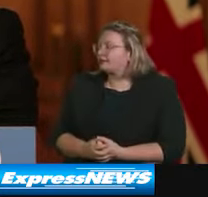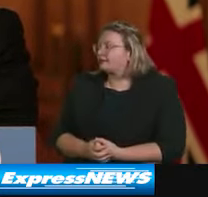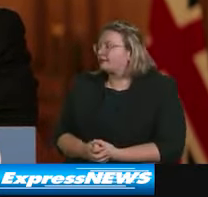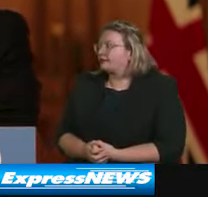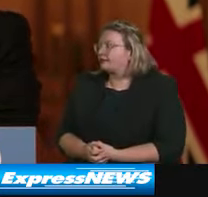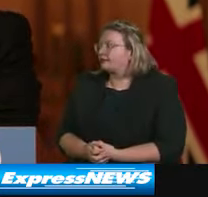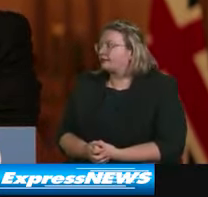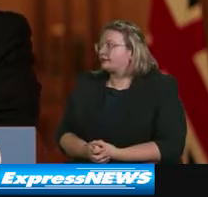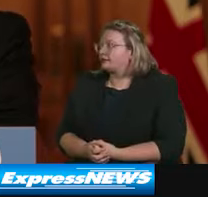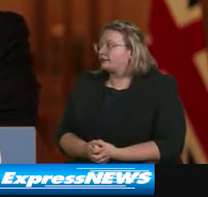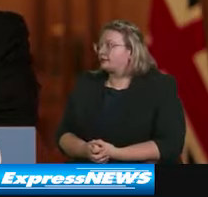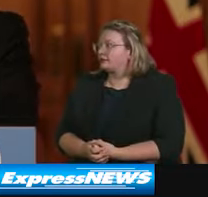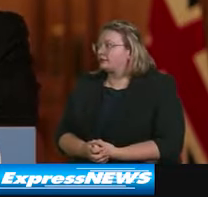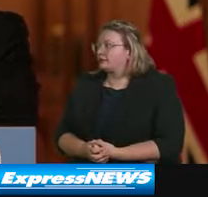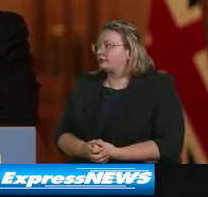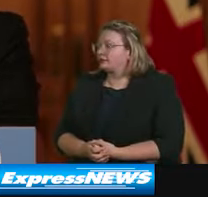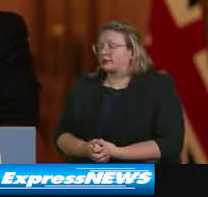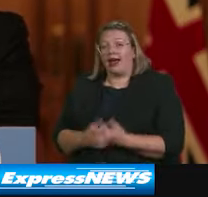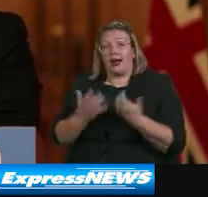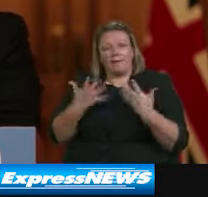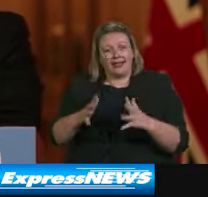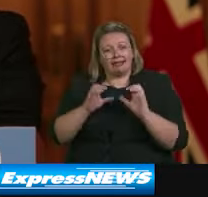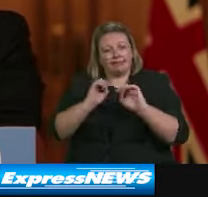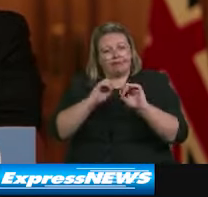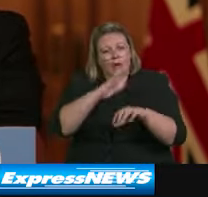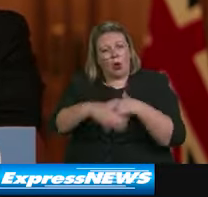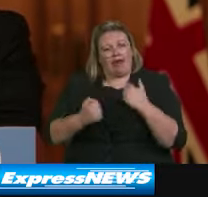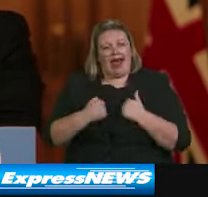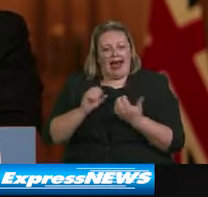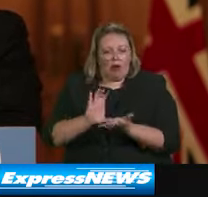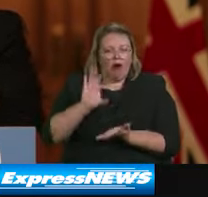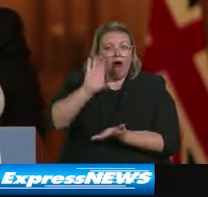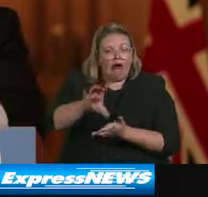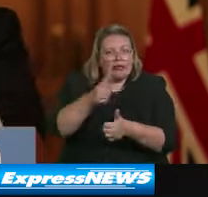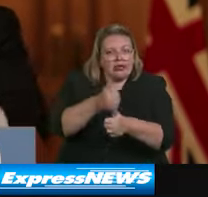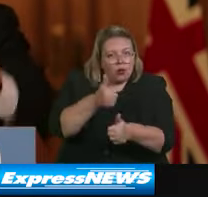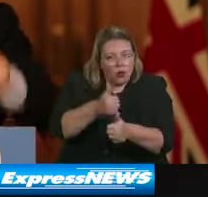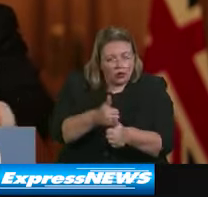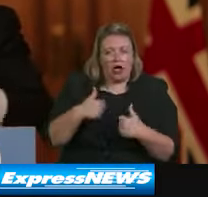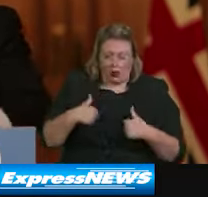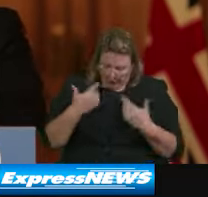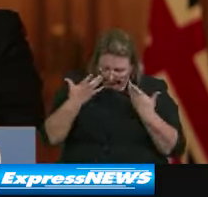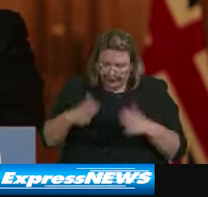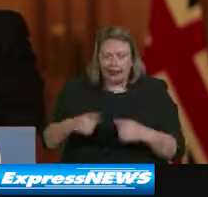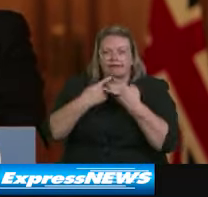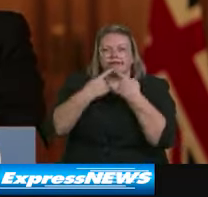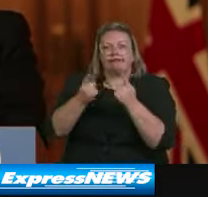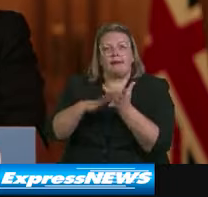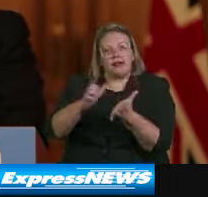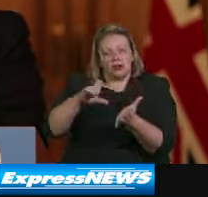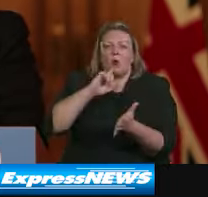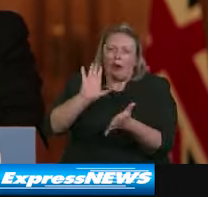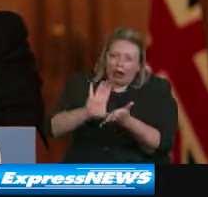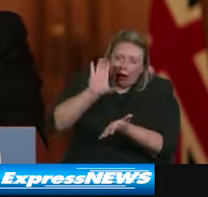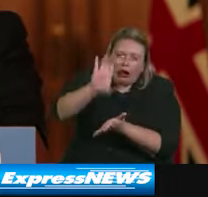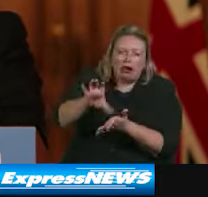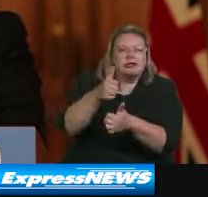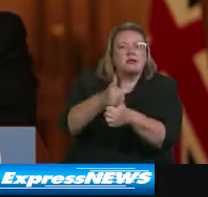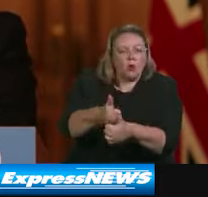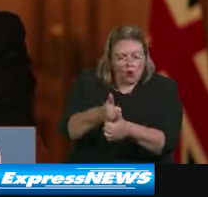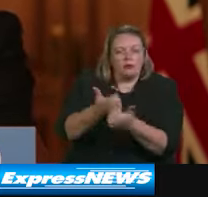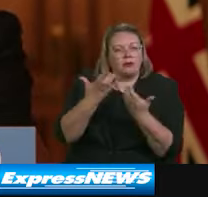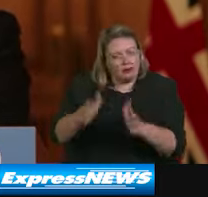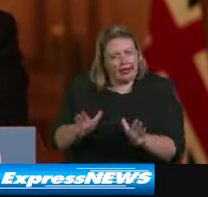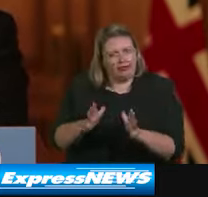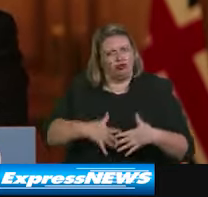apoyo descrito anteriormente, hicimos una oferta generosa y amplia para apoyar las empresas de Manchester. Esta oferta